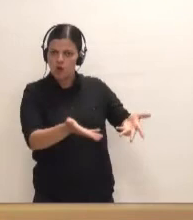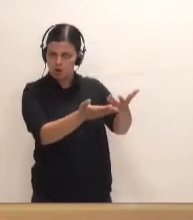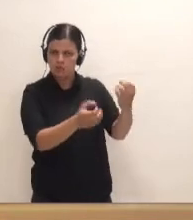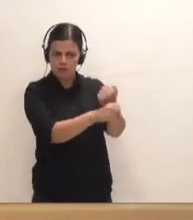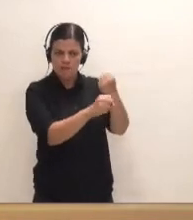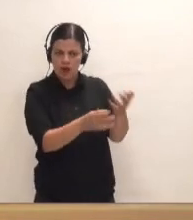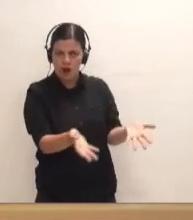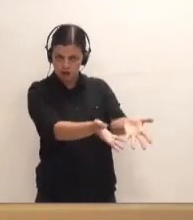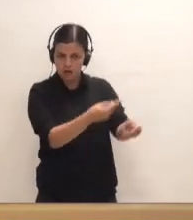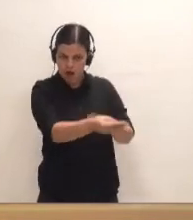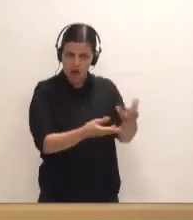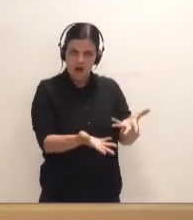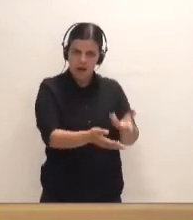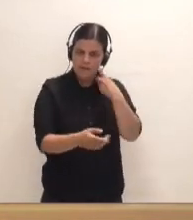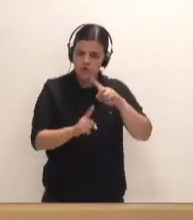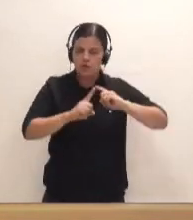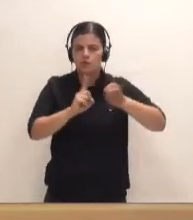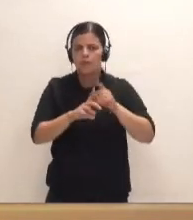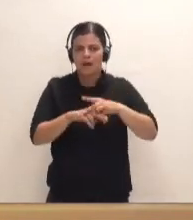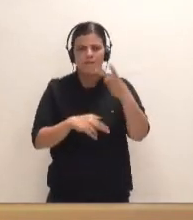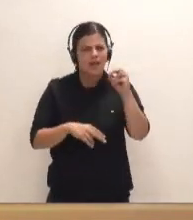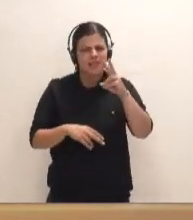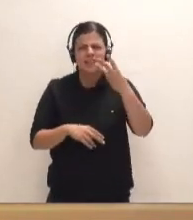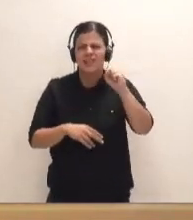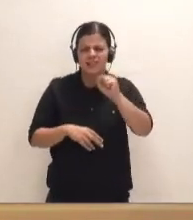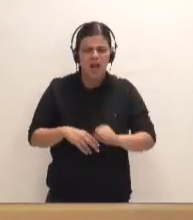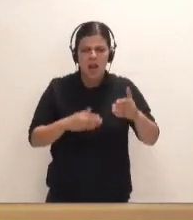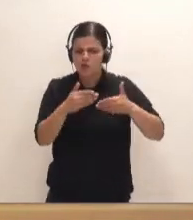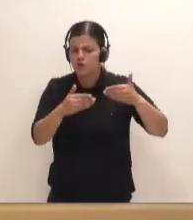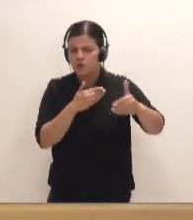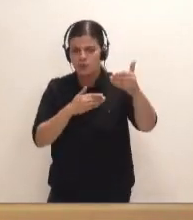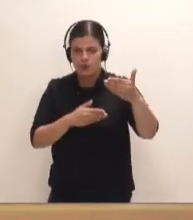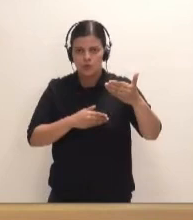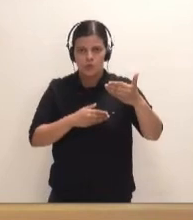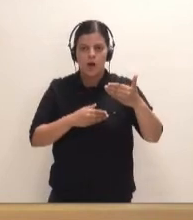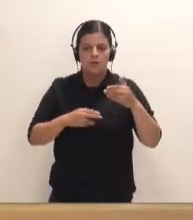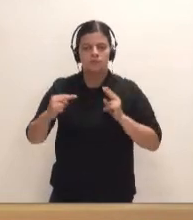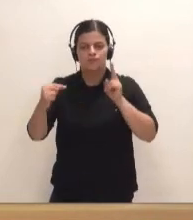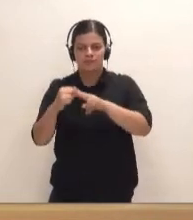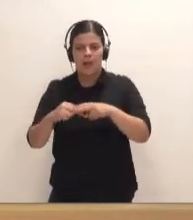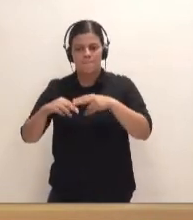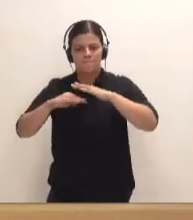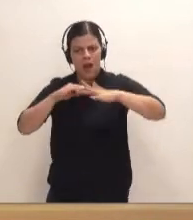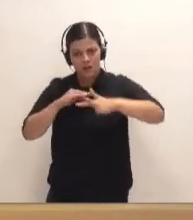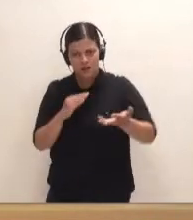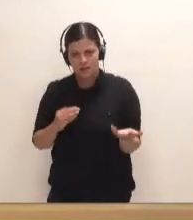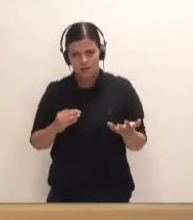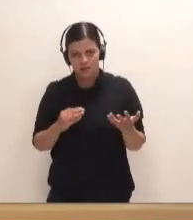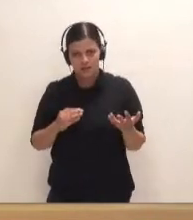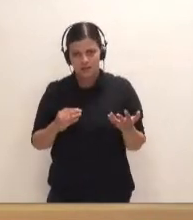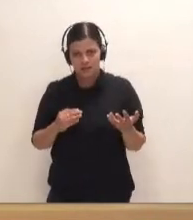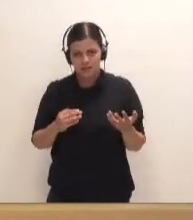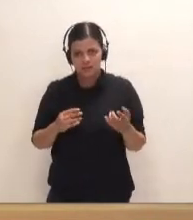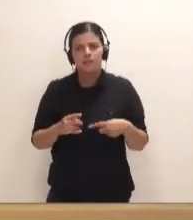Planteemos soluciones para los próximos 20 o 30 años de las comunicaciones por mar en nuestra isla. Y dejemos abierta la